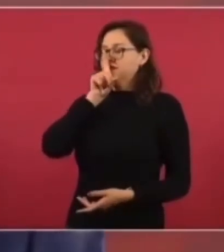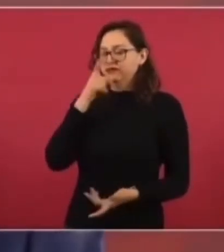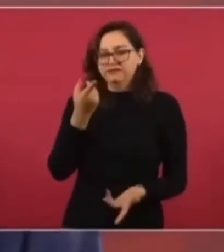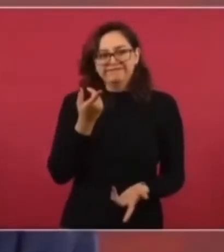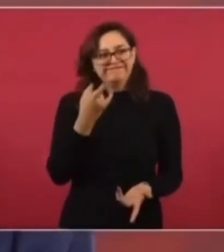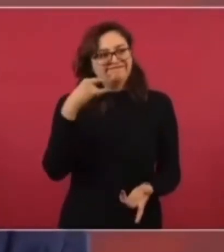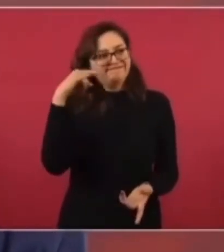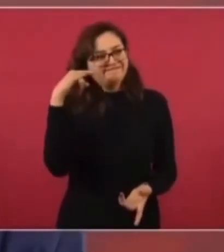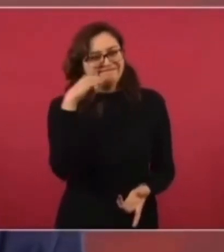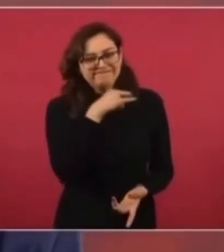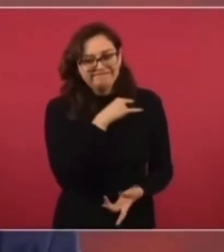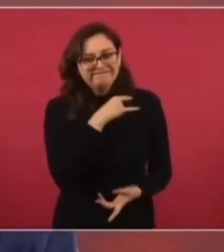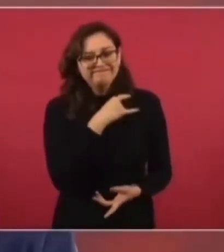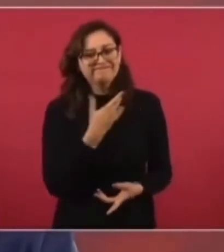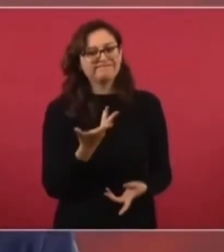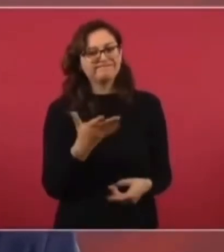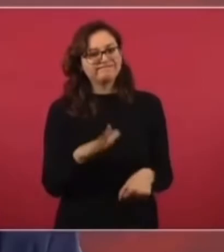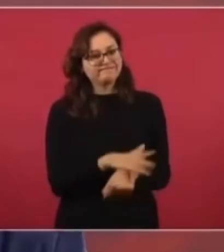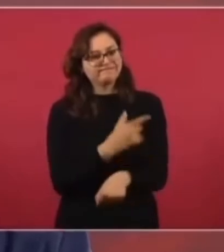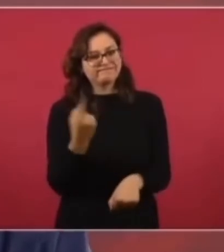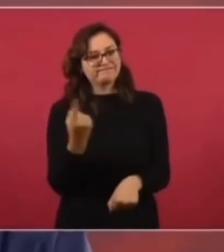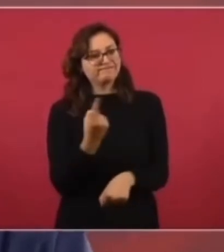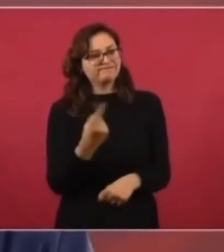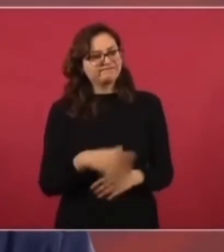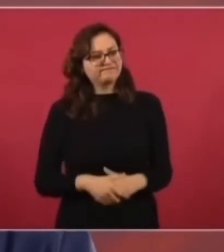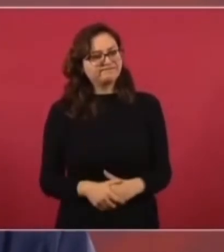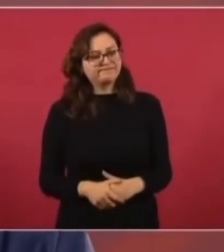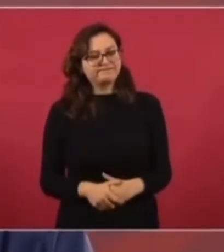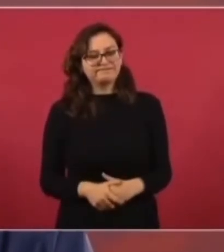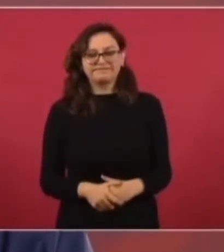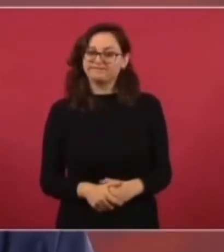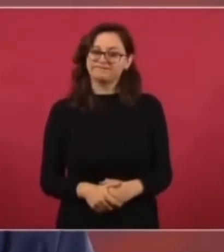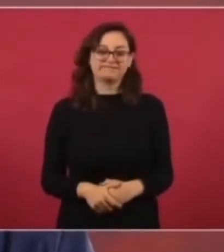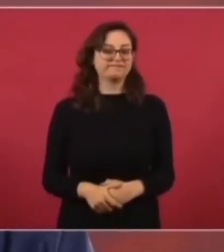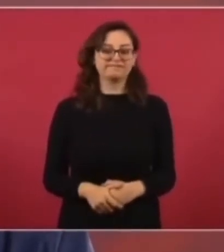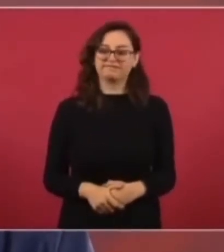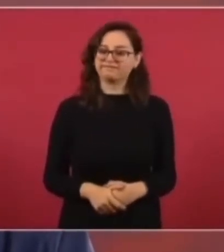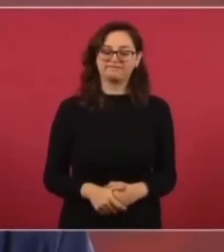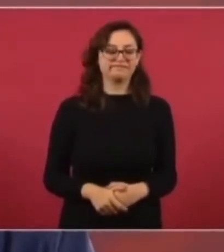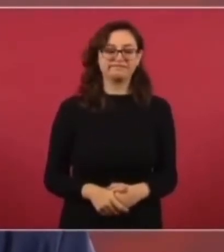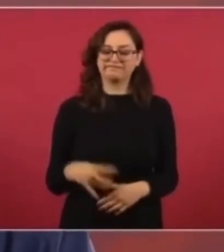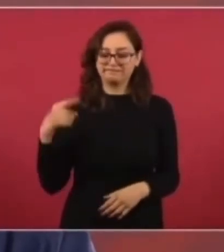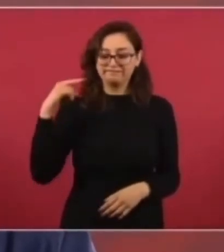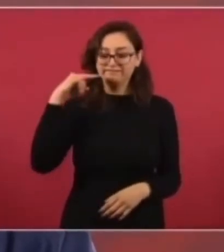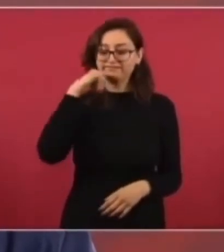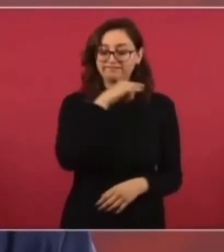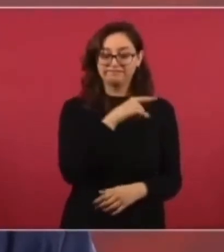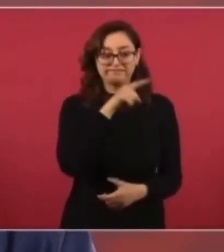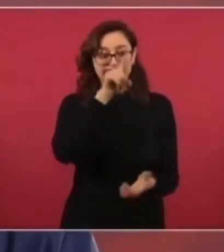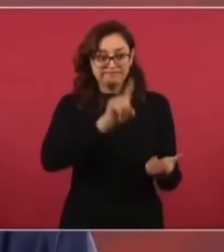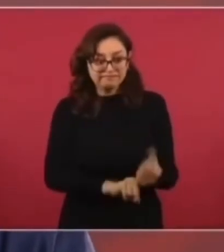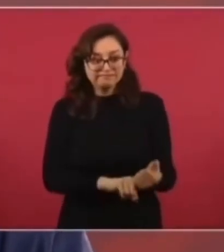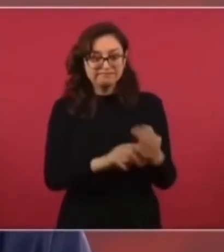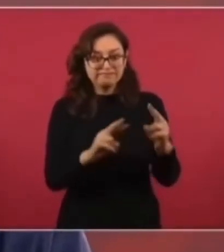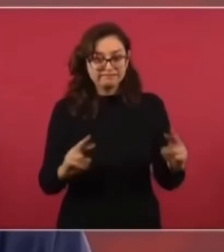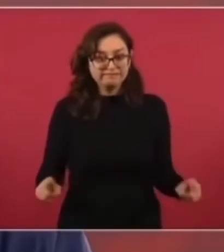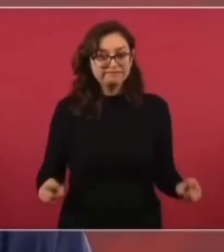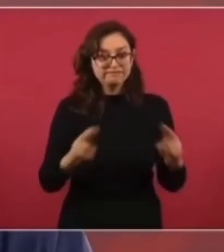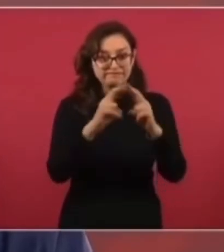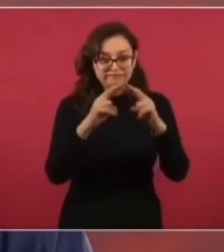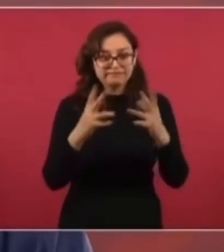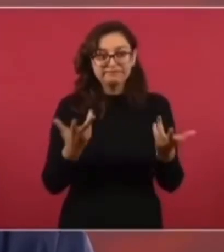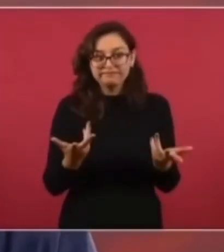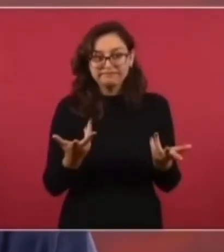Eso no se debe permitir a nadie y mucho menos a un religioso, sea pastor